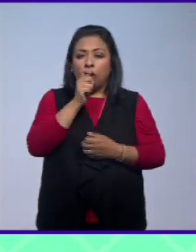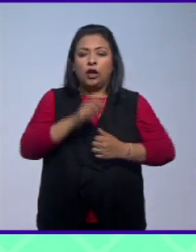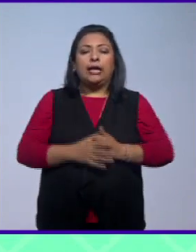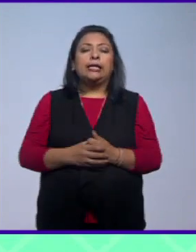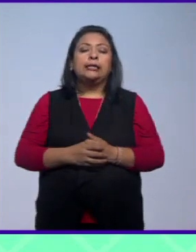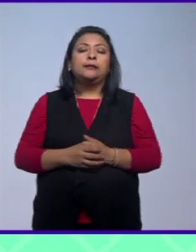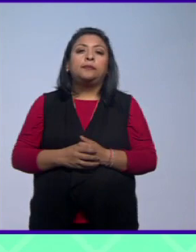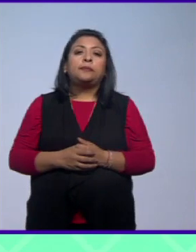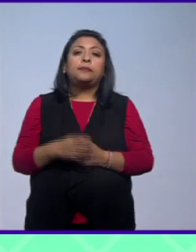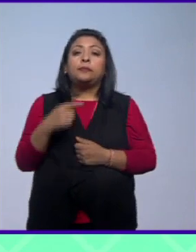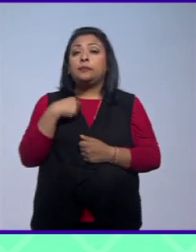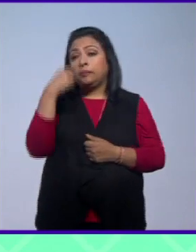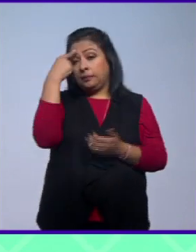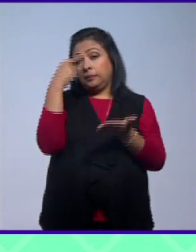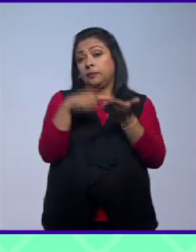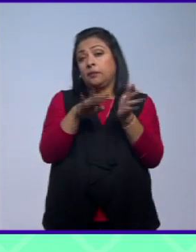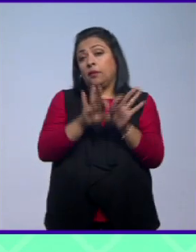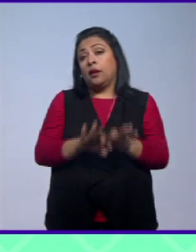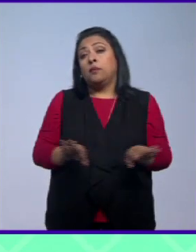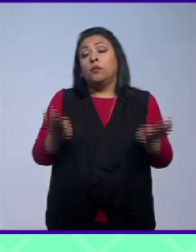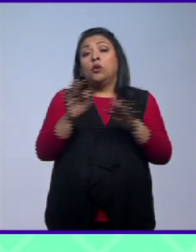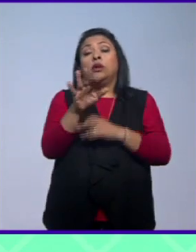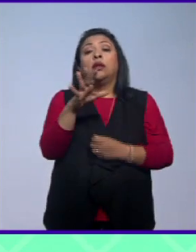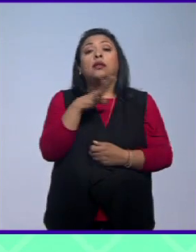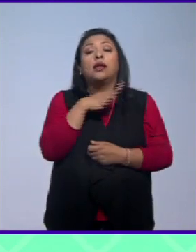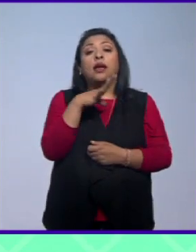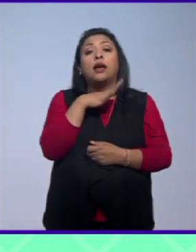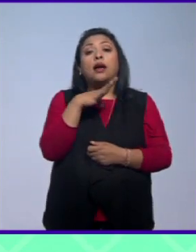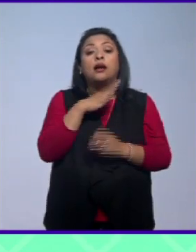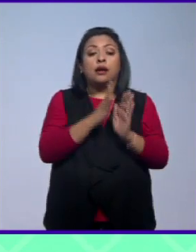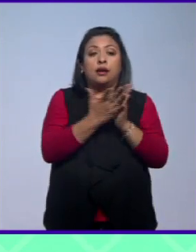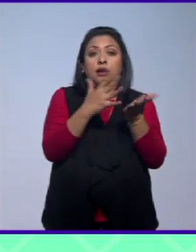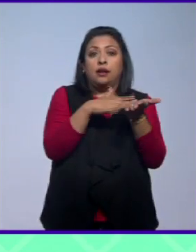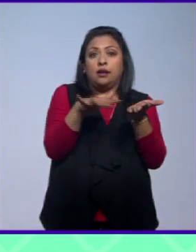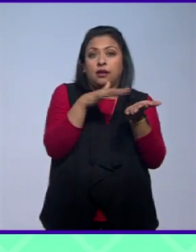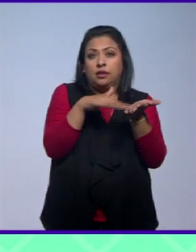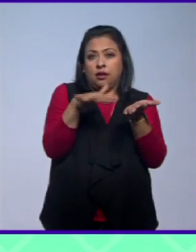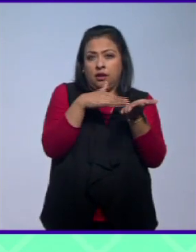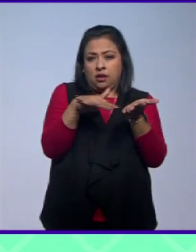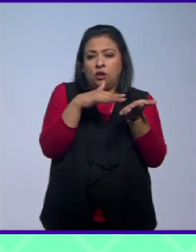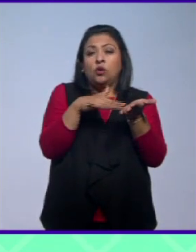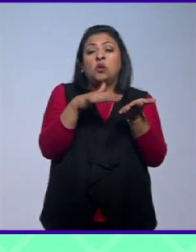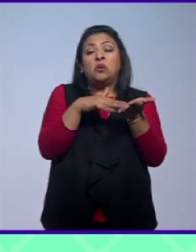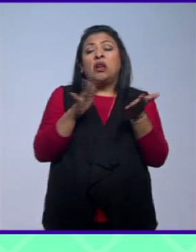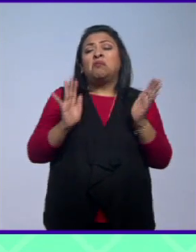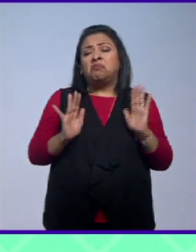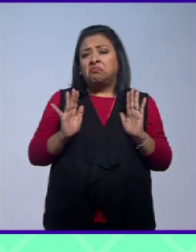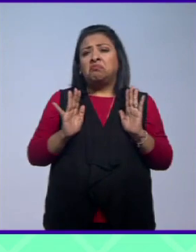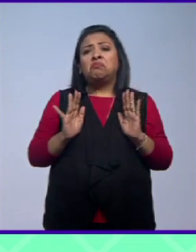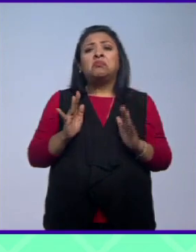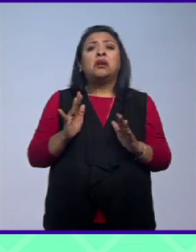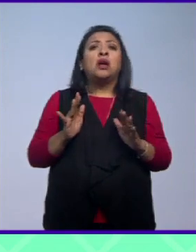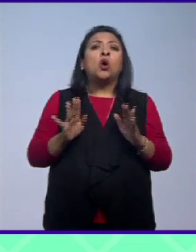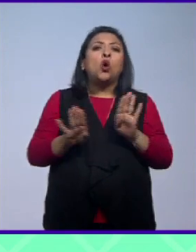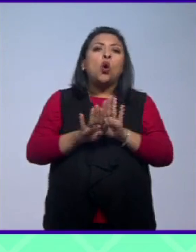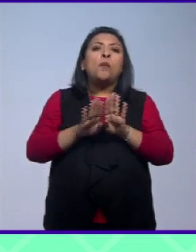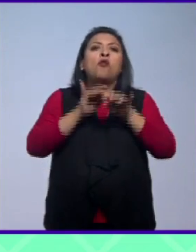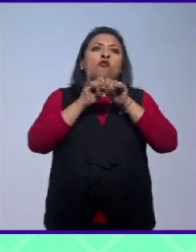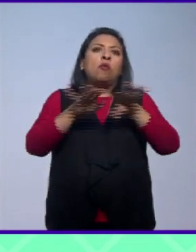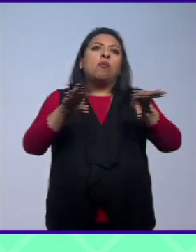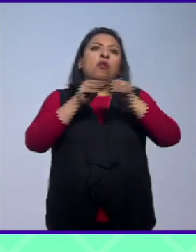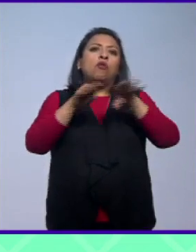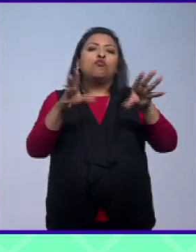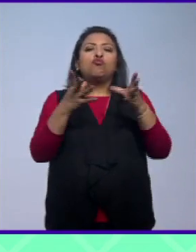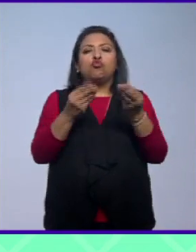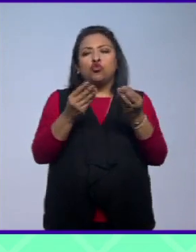creo que es es muy importante generar también literatura que sin correr riesgo de ser informativa o